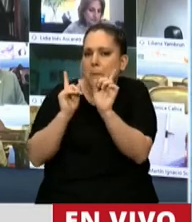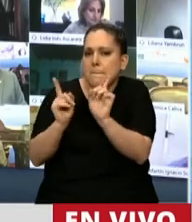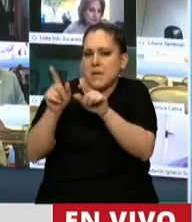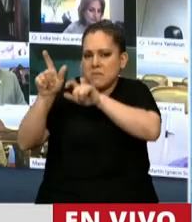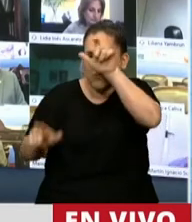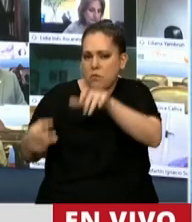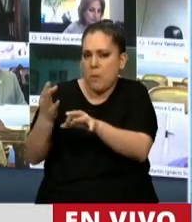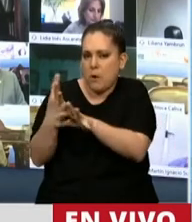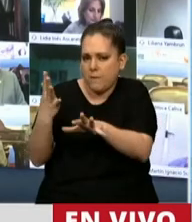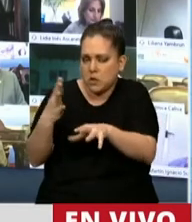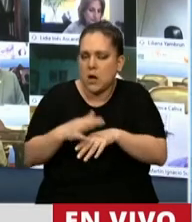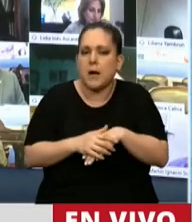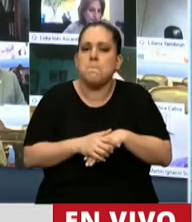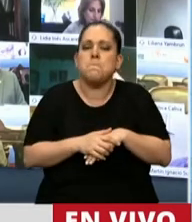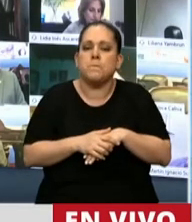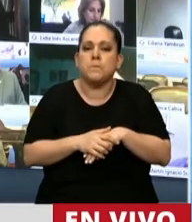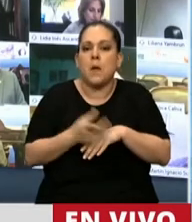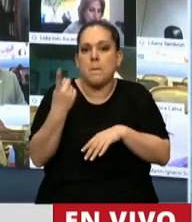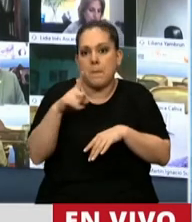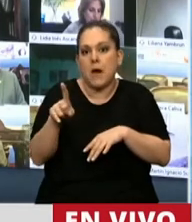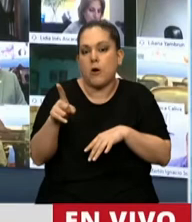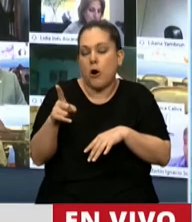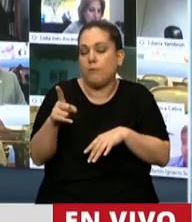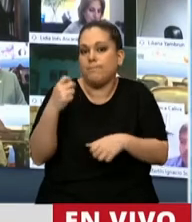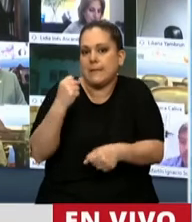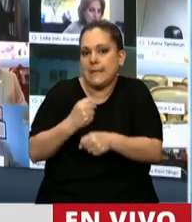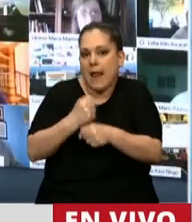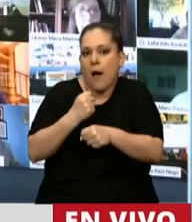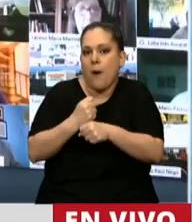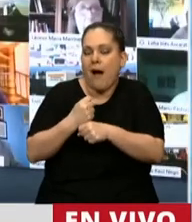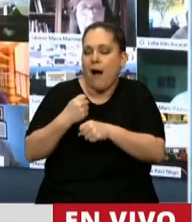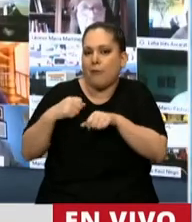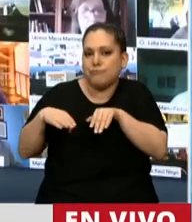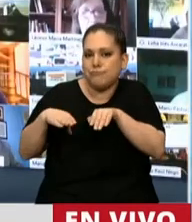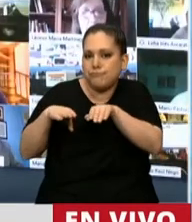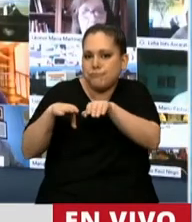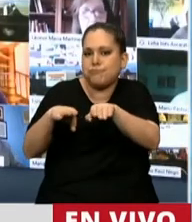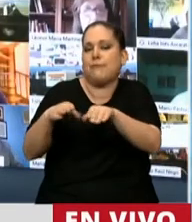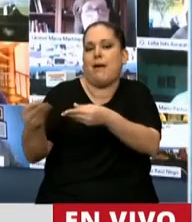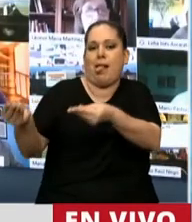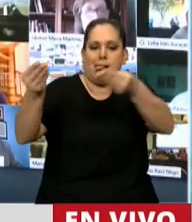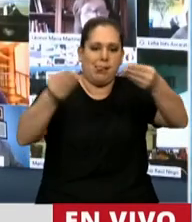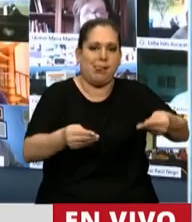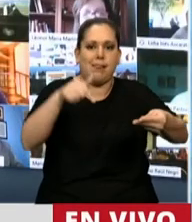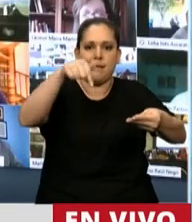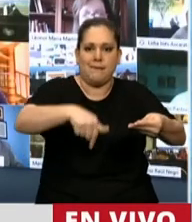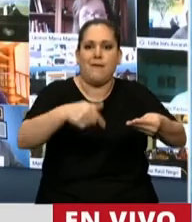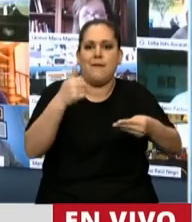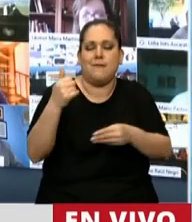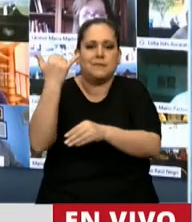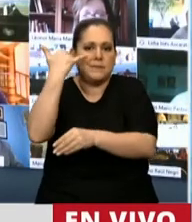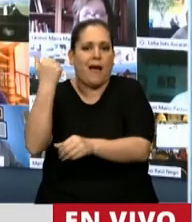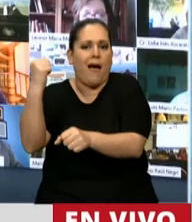sistema. Pero efectivamente el trabajo en espejo hizo que hoy llegue a nuestro recinto esta media sanción